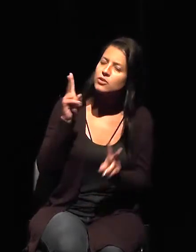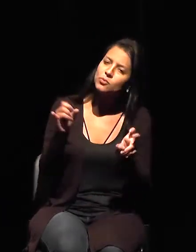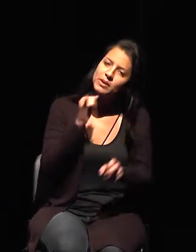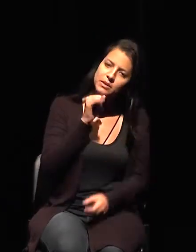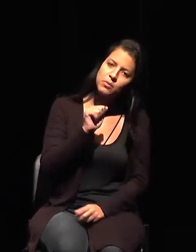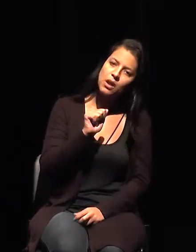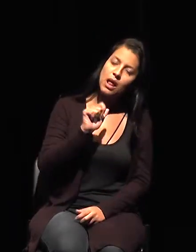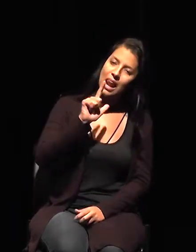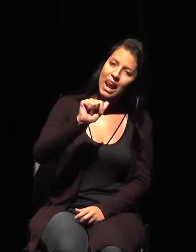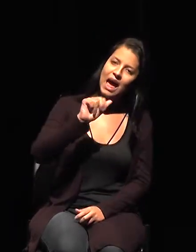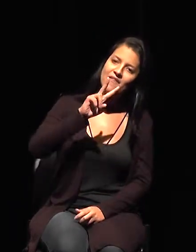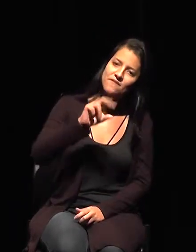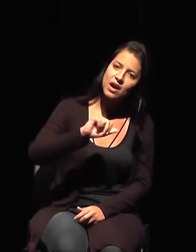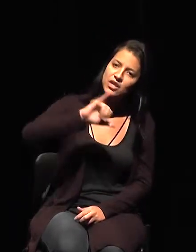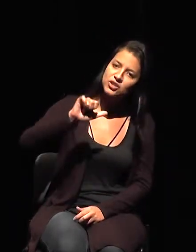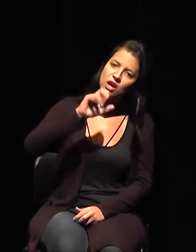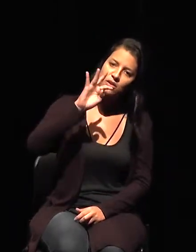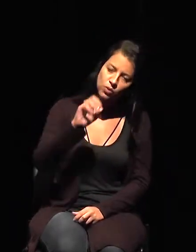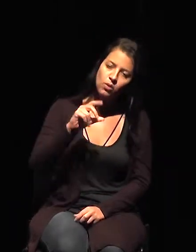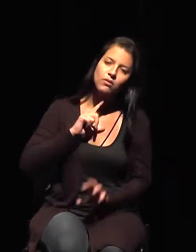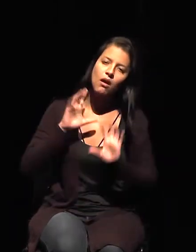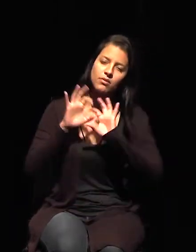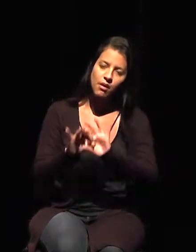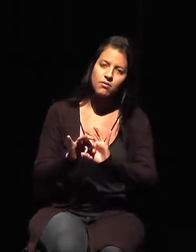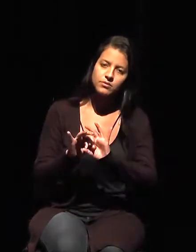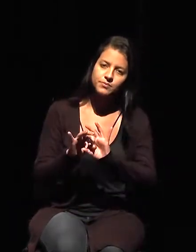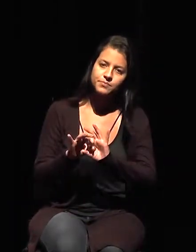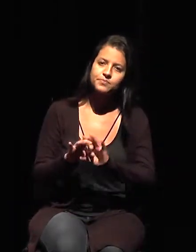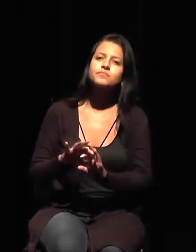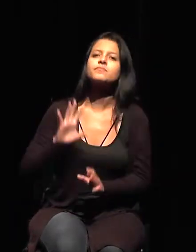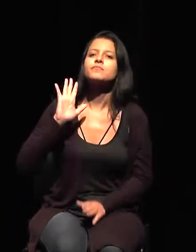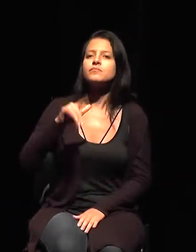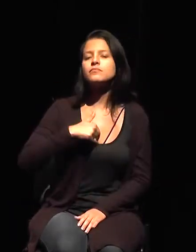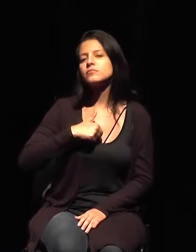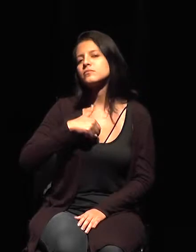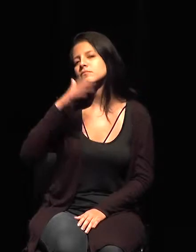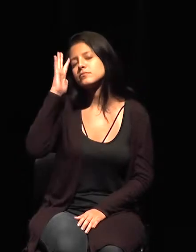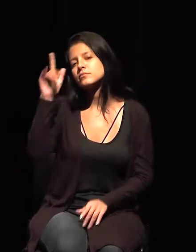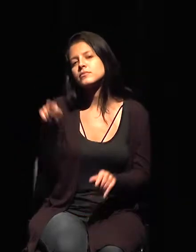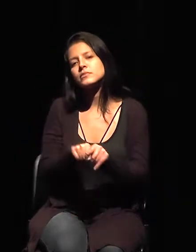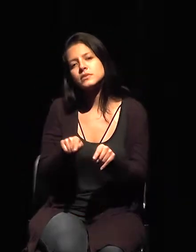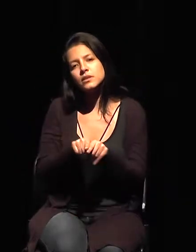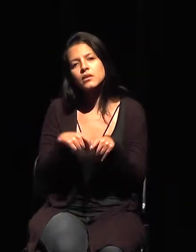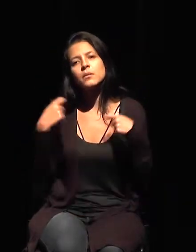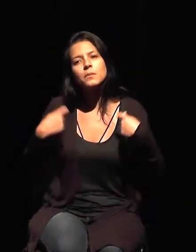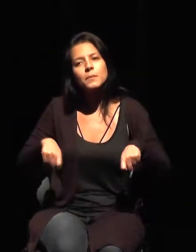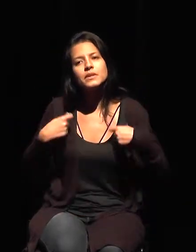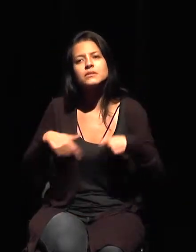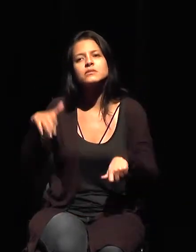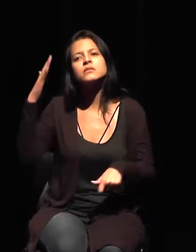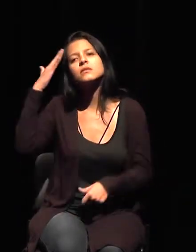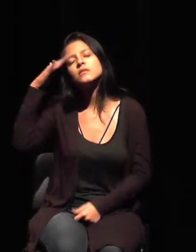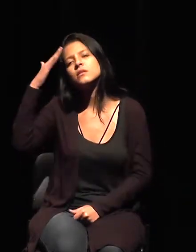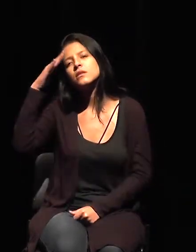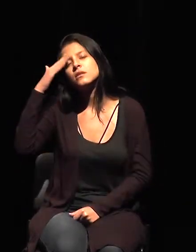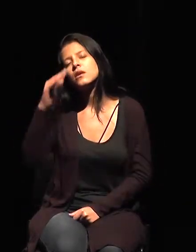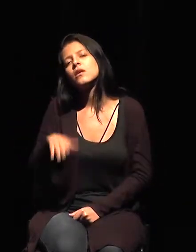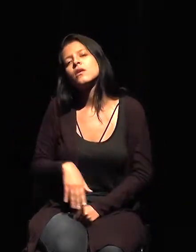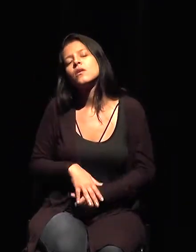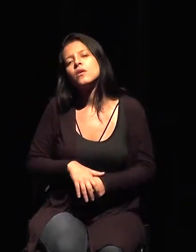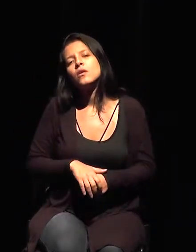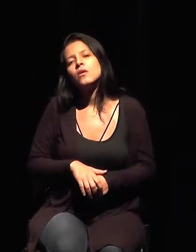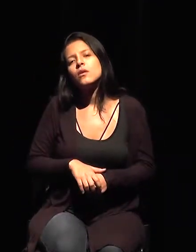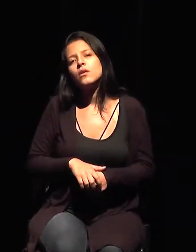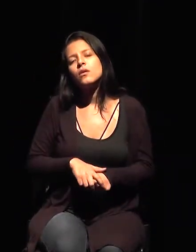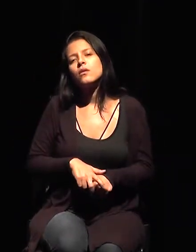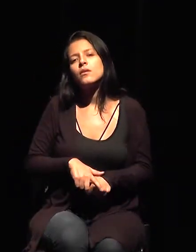vinculada a todo eso también, pero que de todas formas tenemos también que entender cuáles son los impactos que todos estos temas